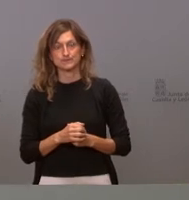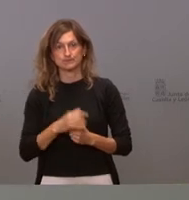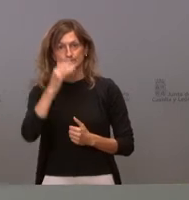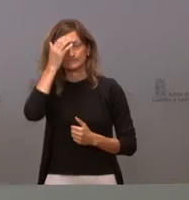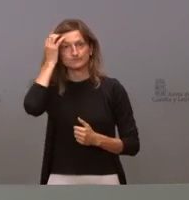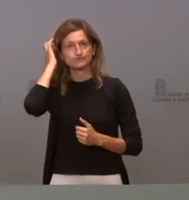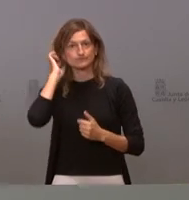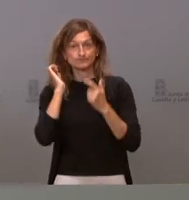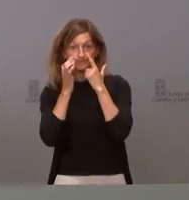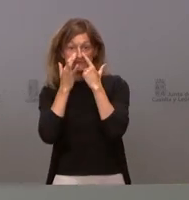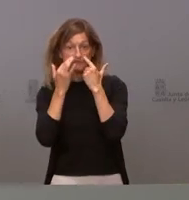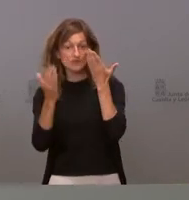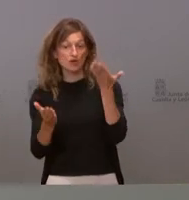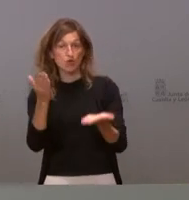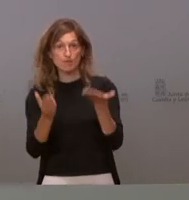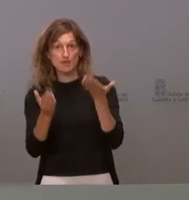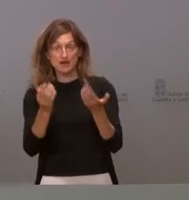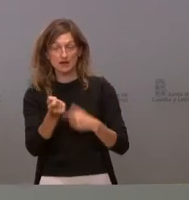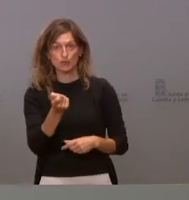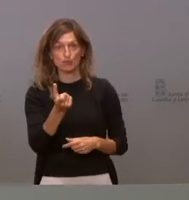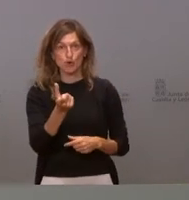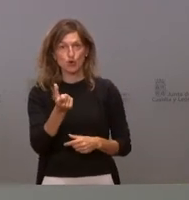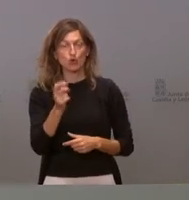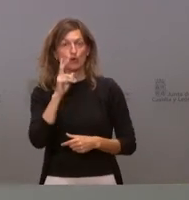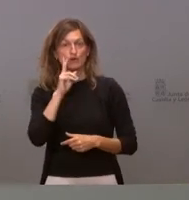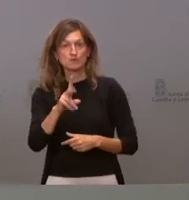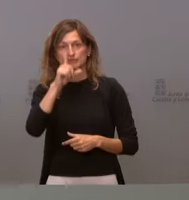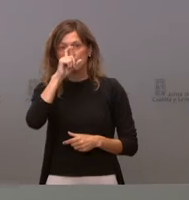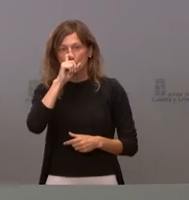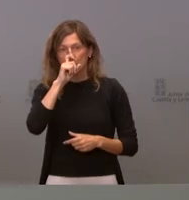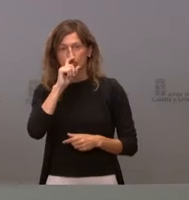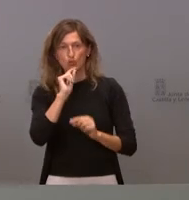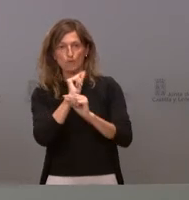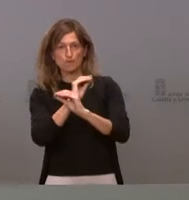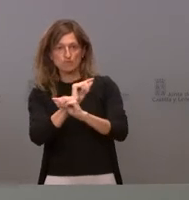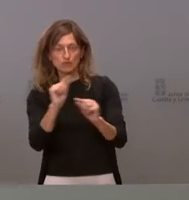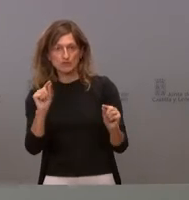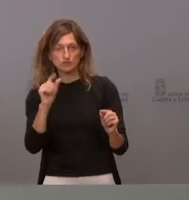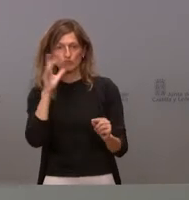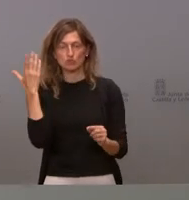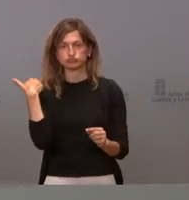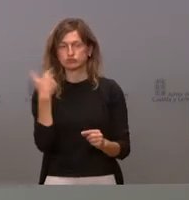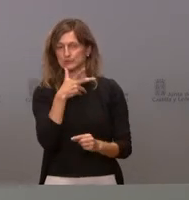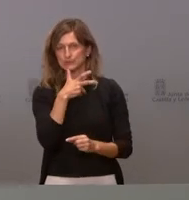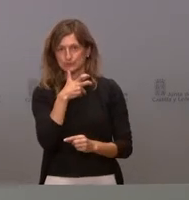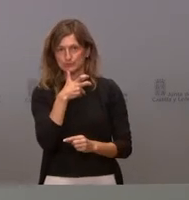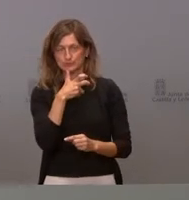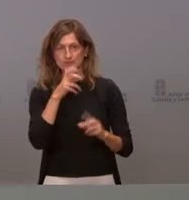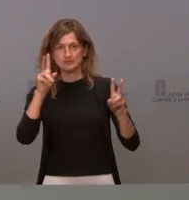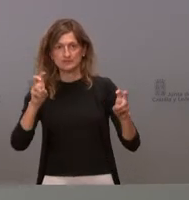comparar, yo creo que podríamos recordar los momentos terribles que hemos padecido con